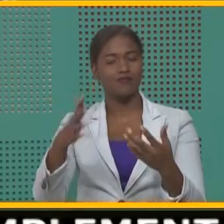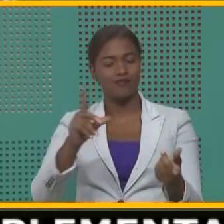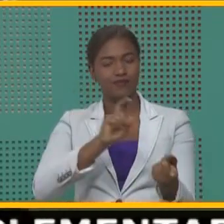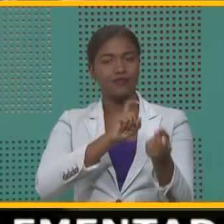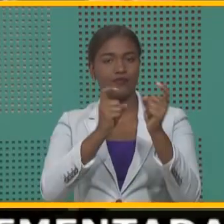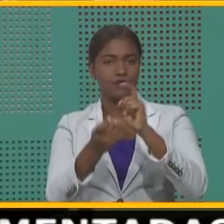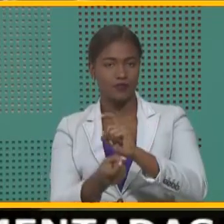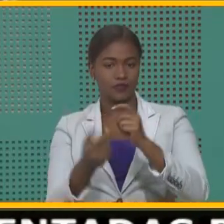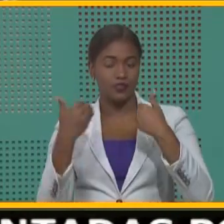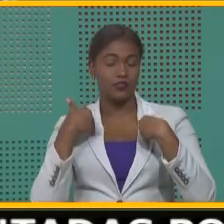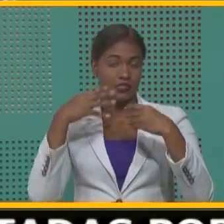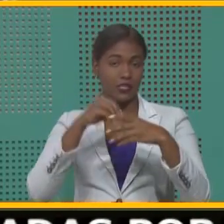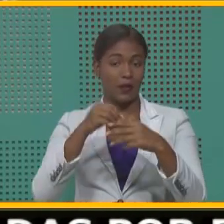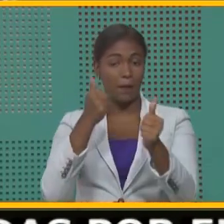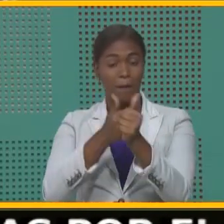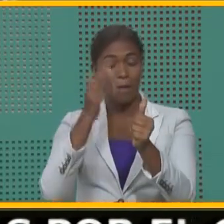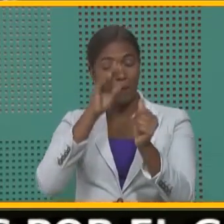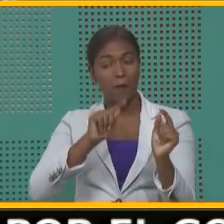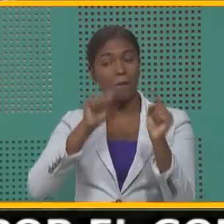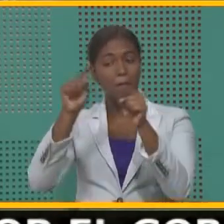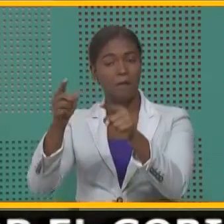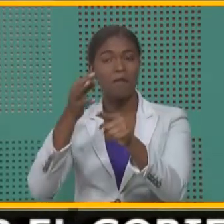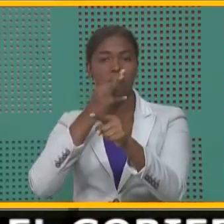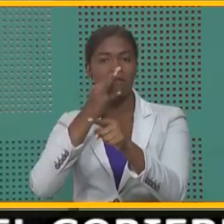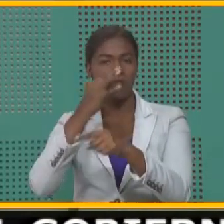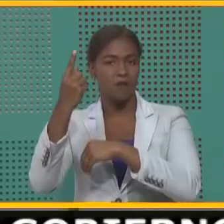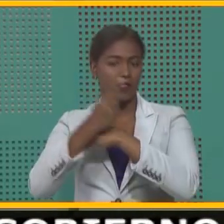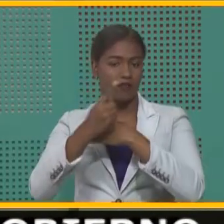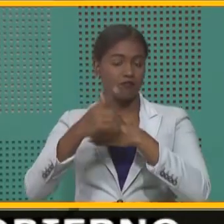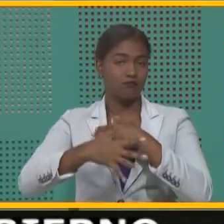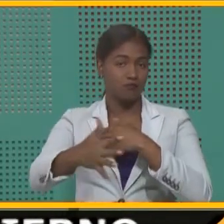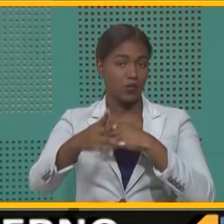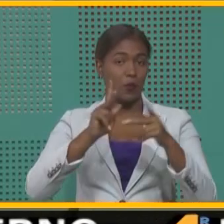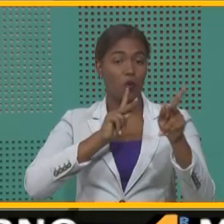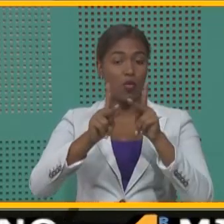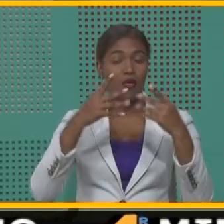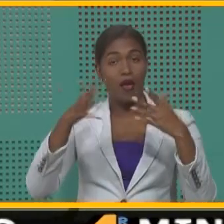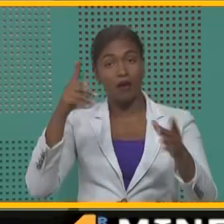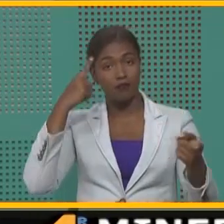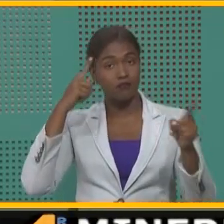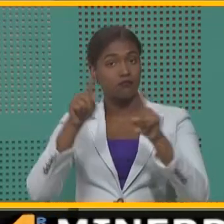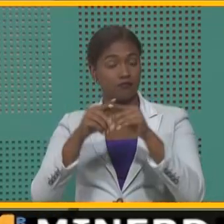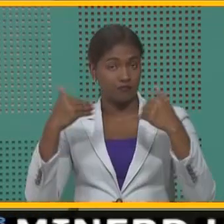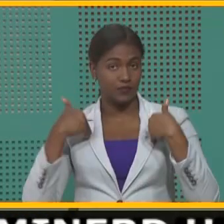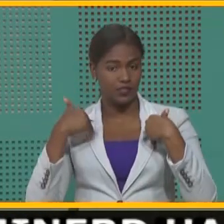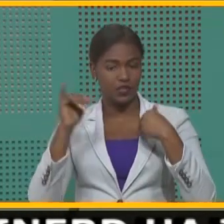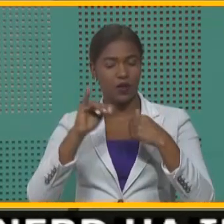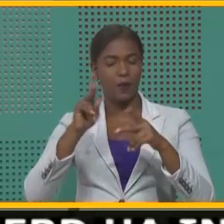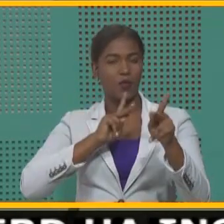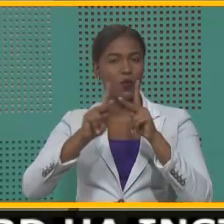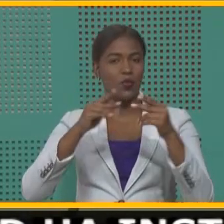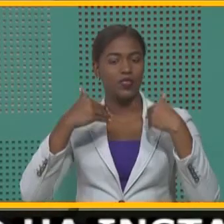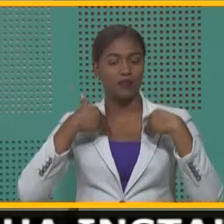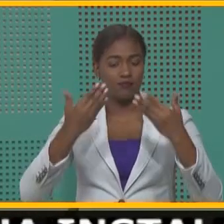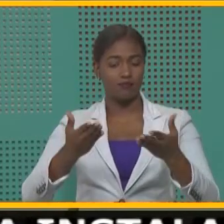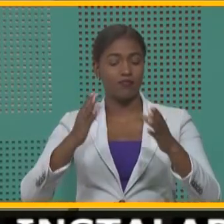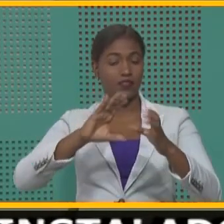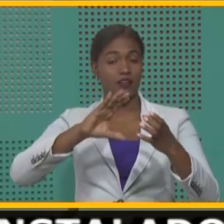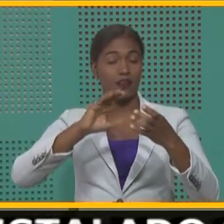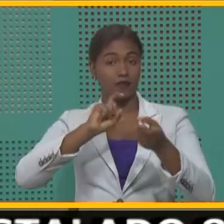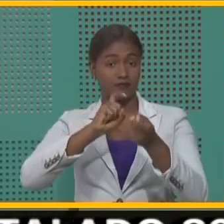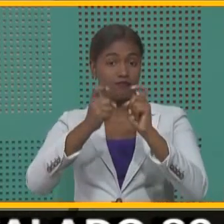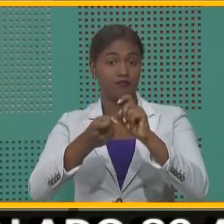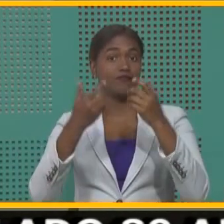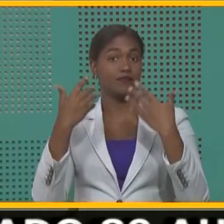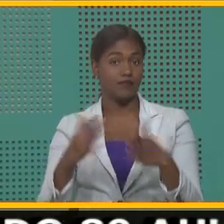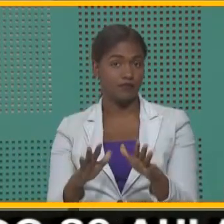tenemos nueva tecnología que vamos a utilizar para allá en los próximos días. En Puerto Plata ya llegamos a un acuerdo y en Puerto Plata en los próximos días tenemos un vertedero ya como debe ser.